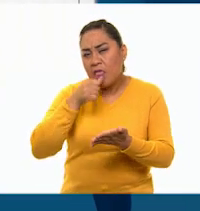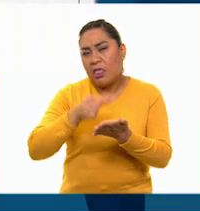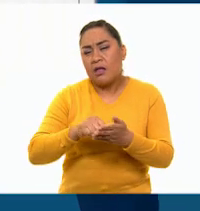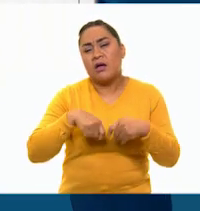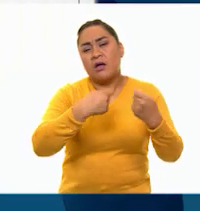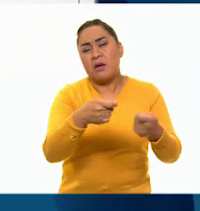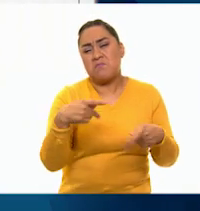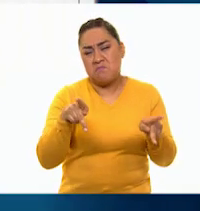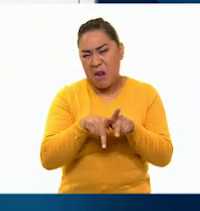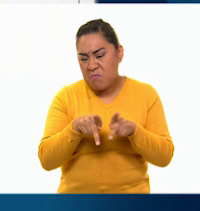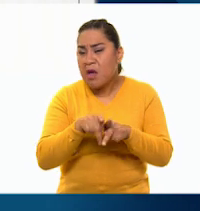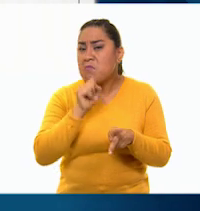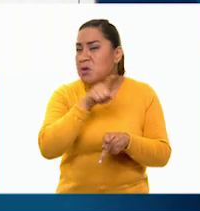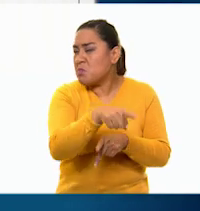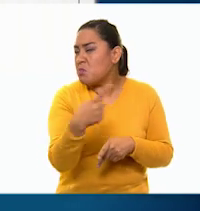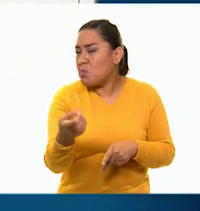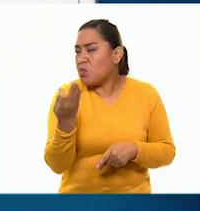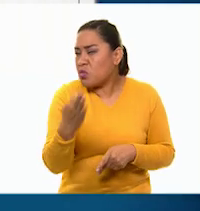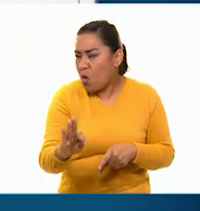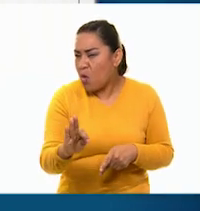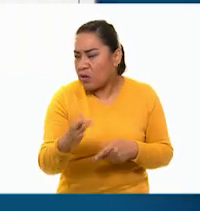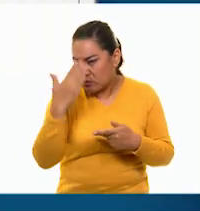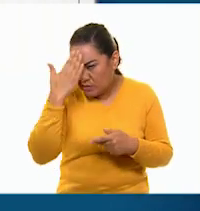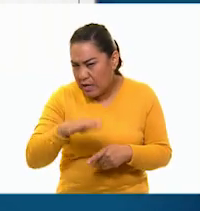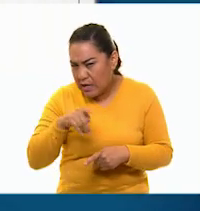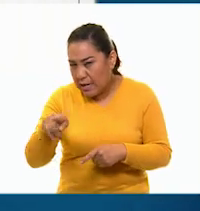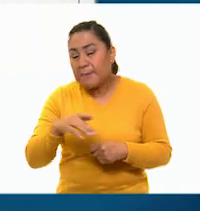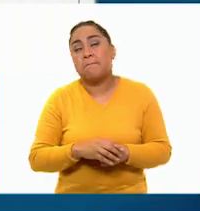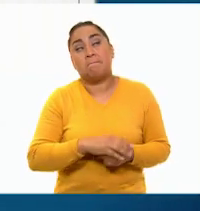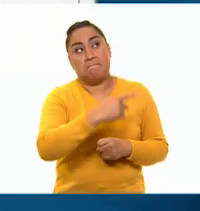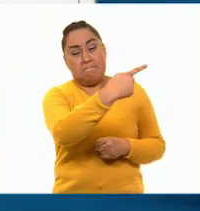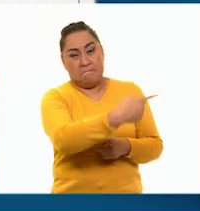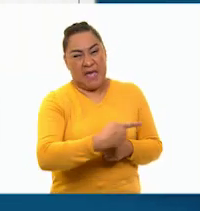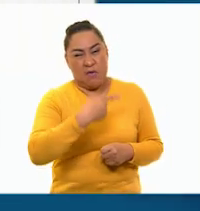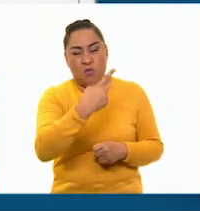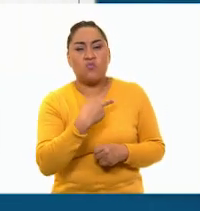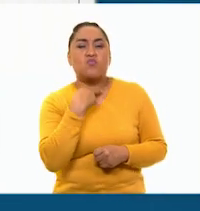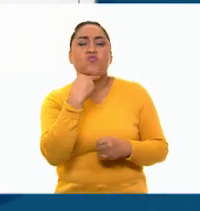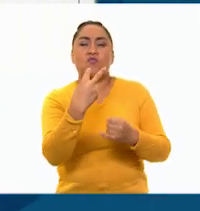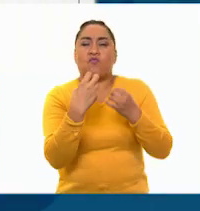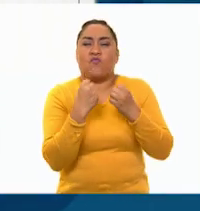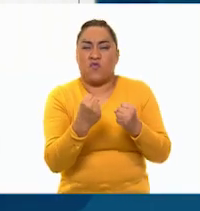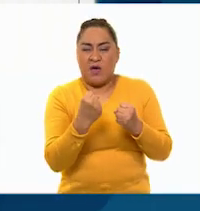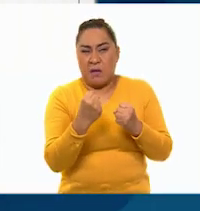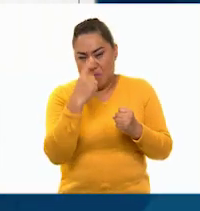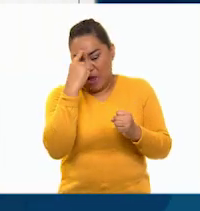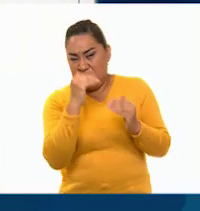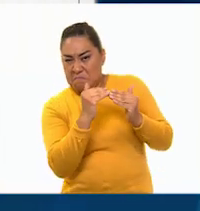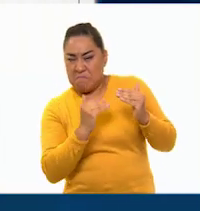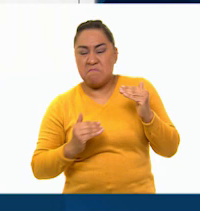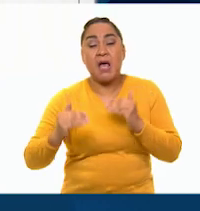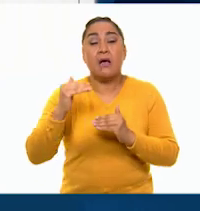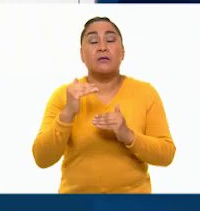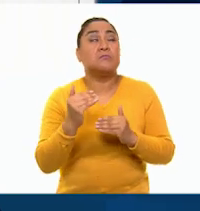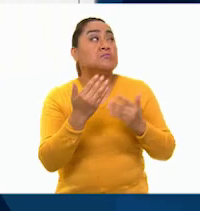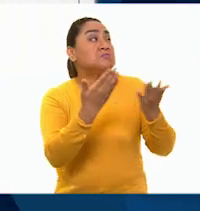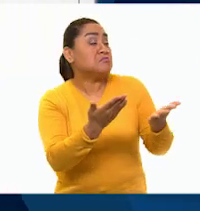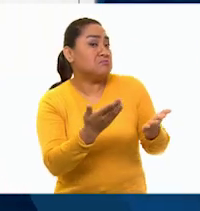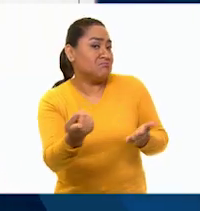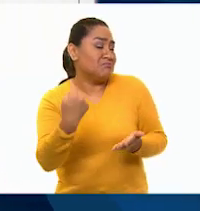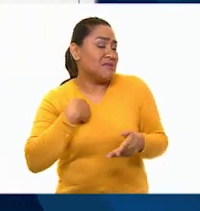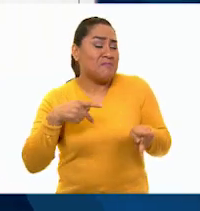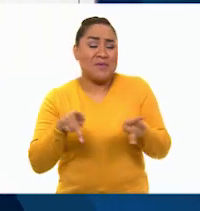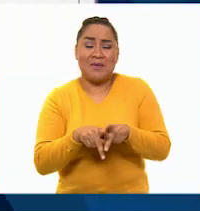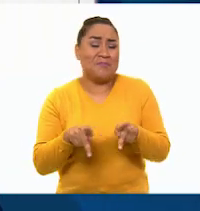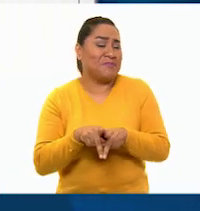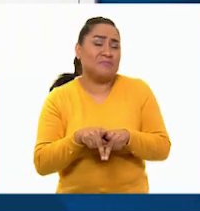consciente de que es un traidor? Me volvió a preguntar con un tono de voz fuerte que buscaba exaltar su autoridad. Porque es mi primo